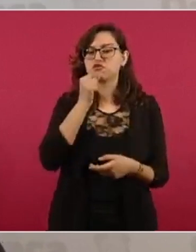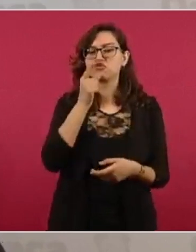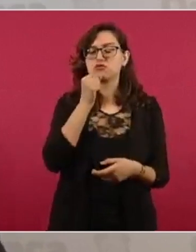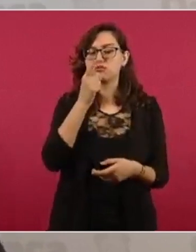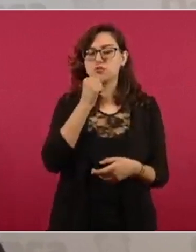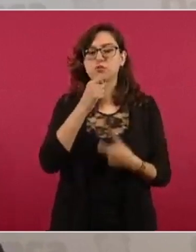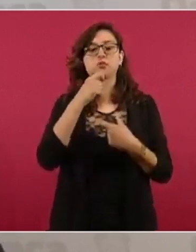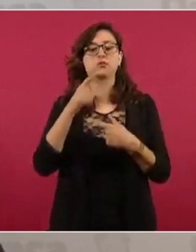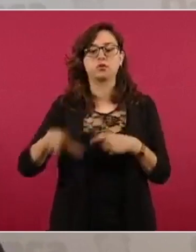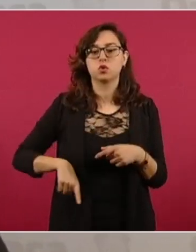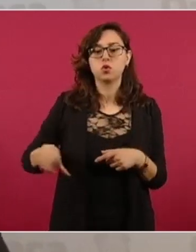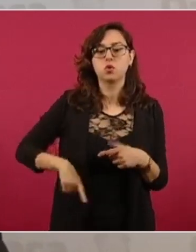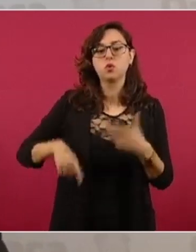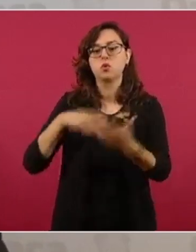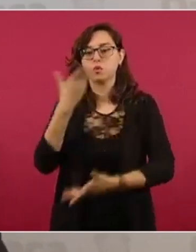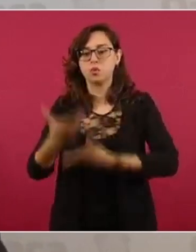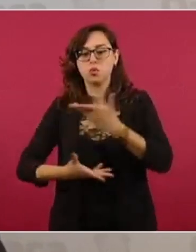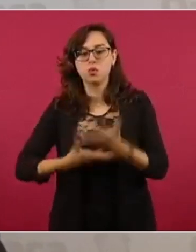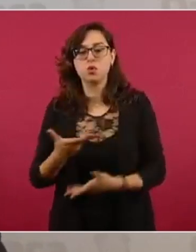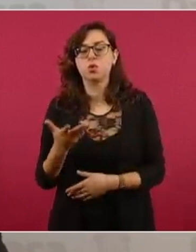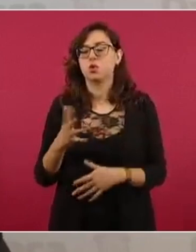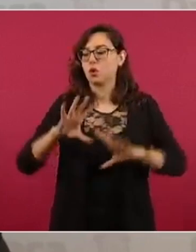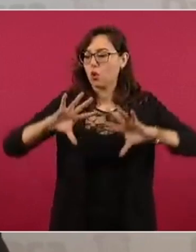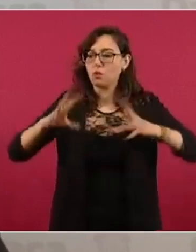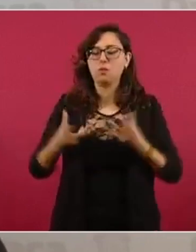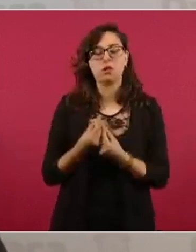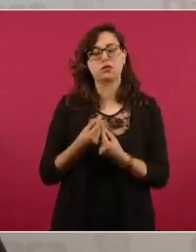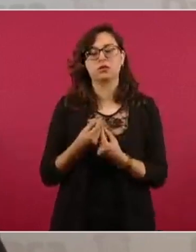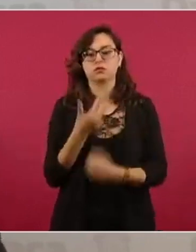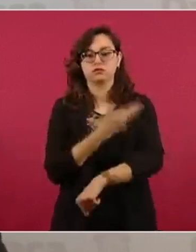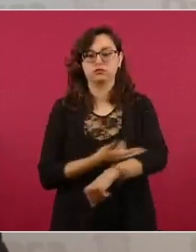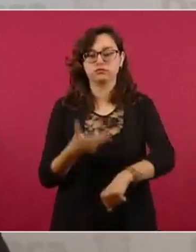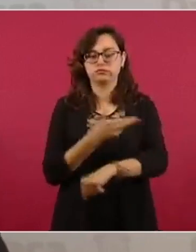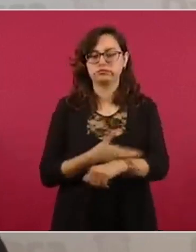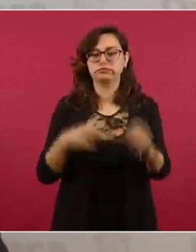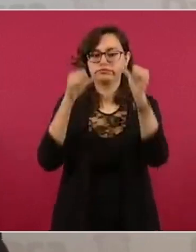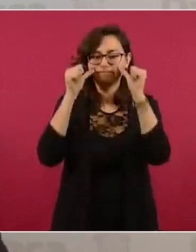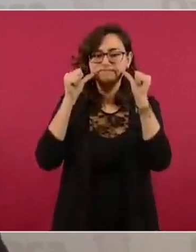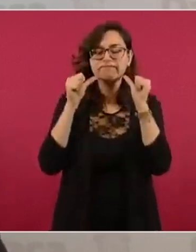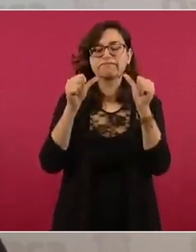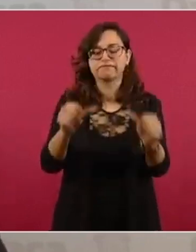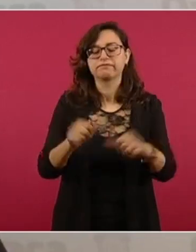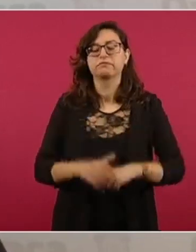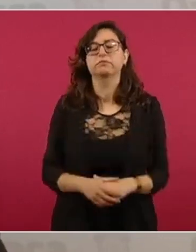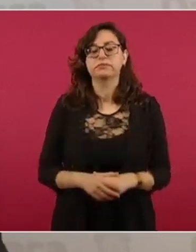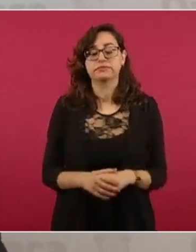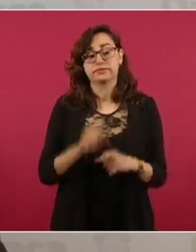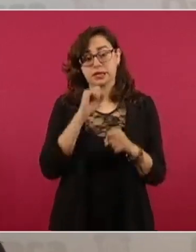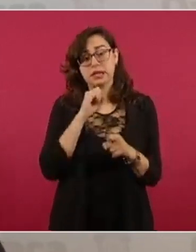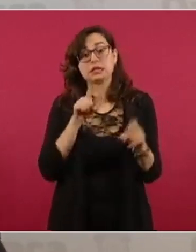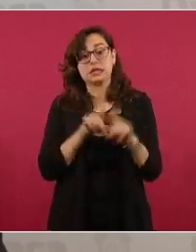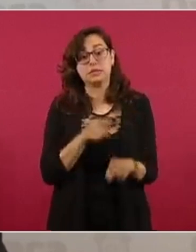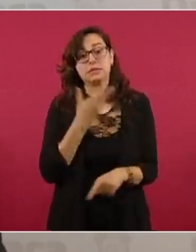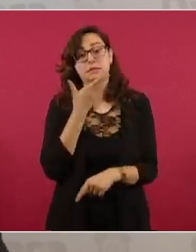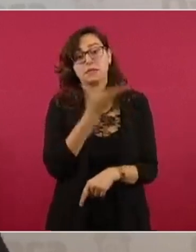500 servidores públicos en toda la región. También se está haciendo la petición de declaratoria de emergencia para